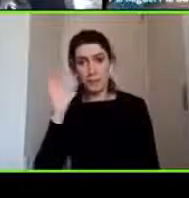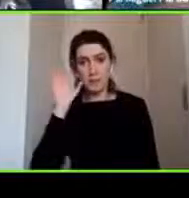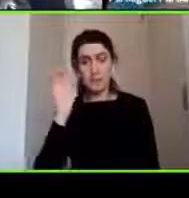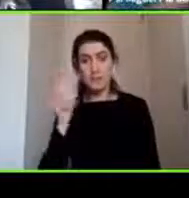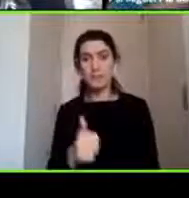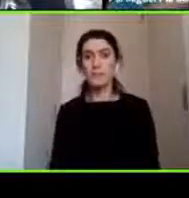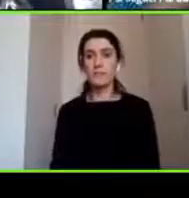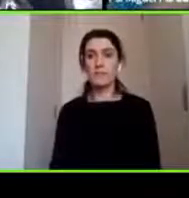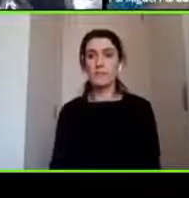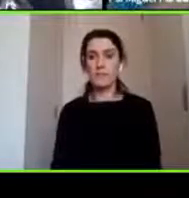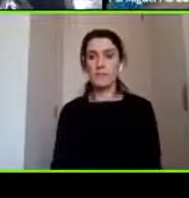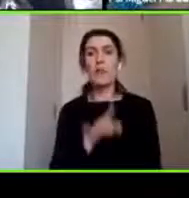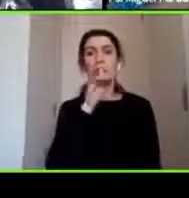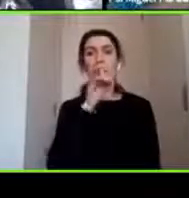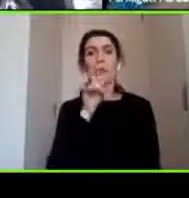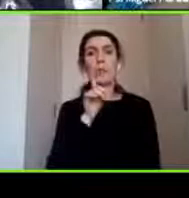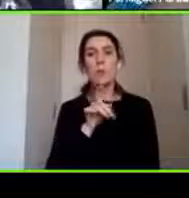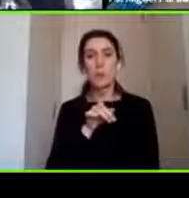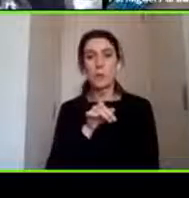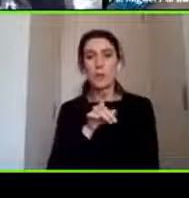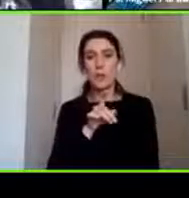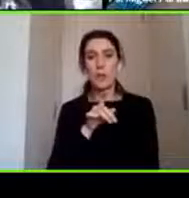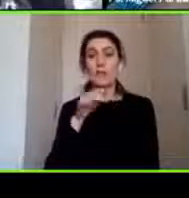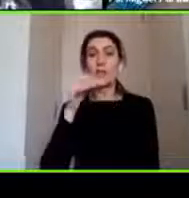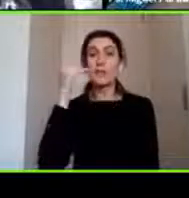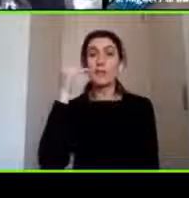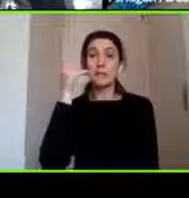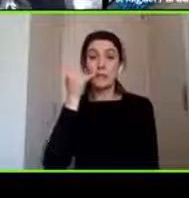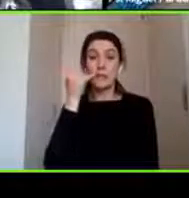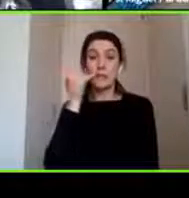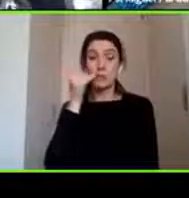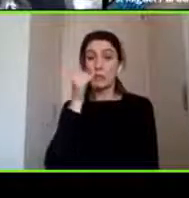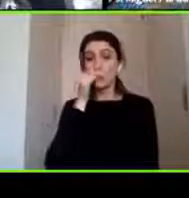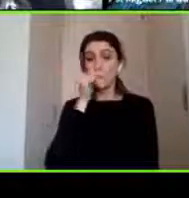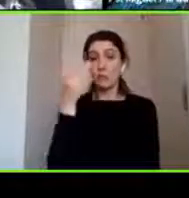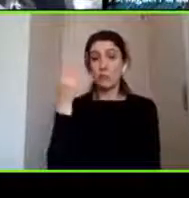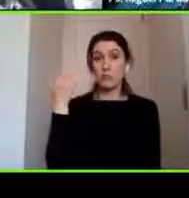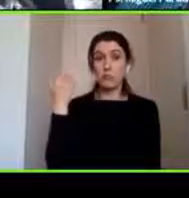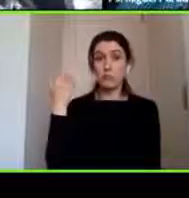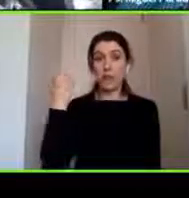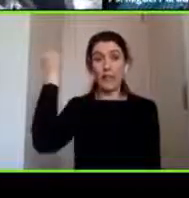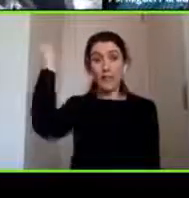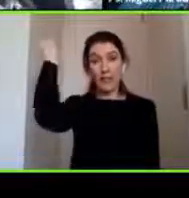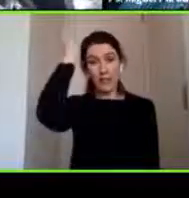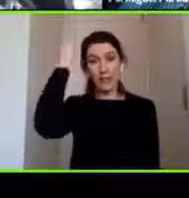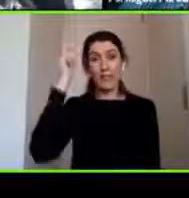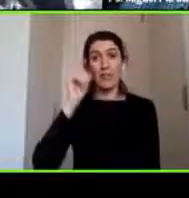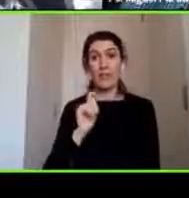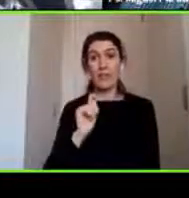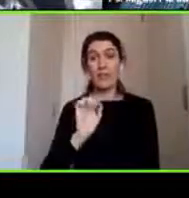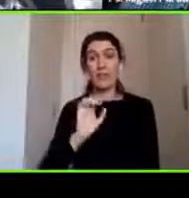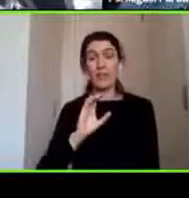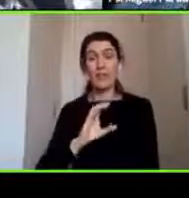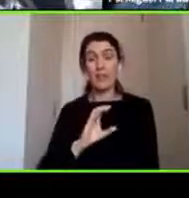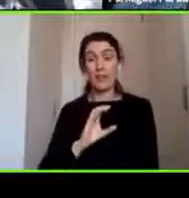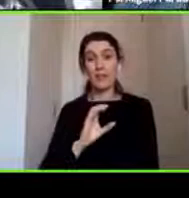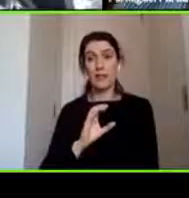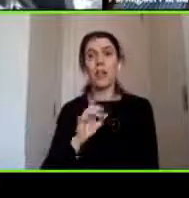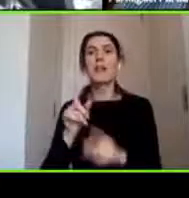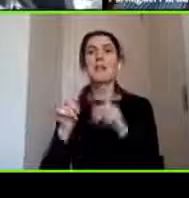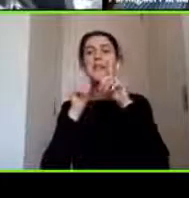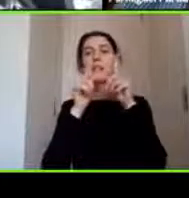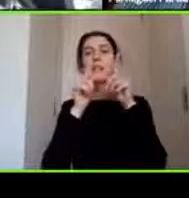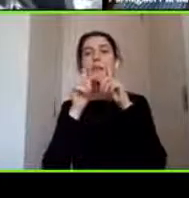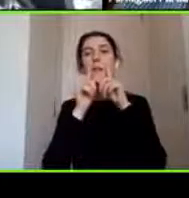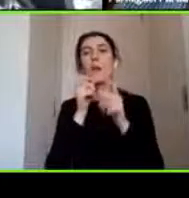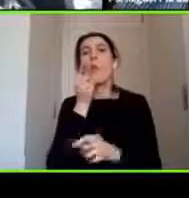pregunta acerca de si un niño tuvo un tech hace un tiempo ¿por qué exámenes se debería comenzar para hacer un